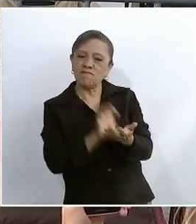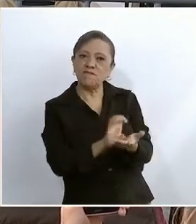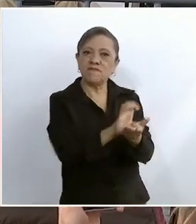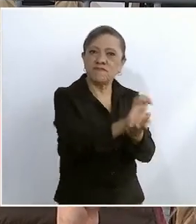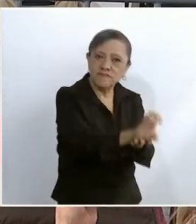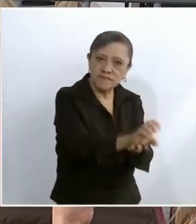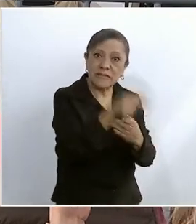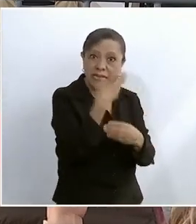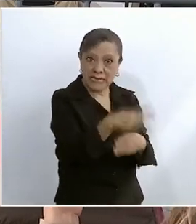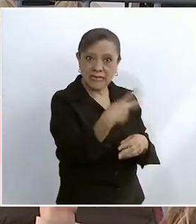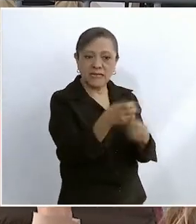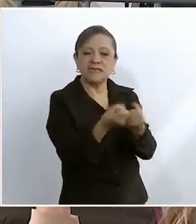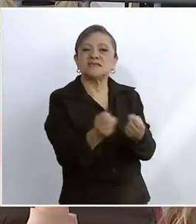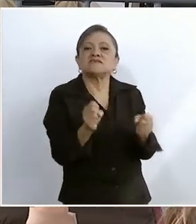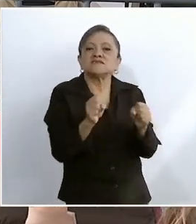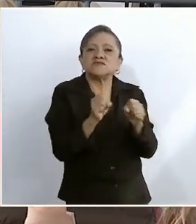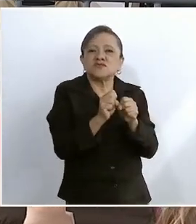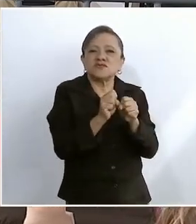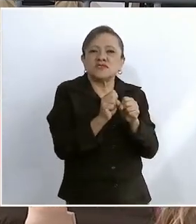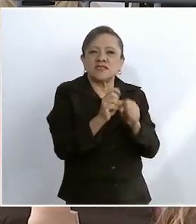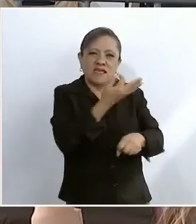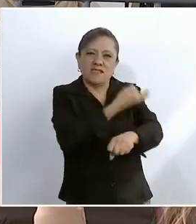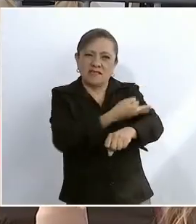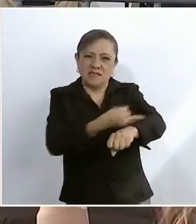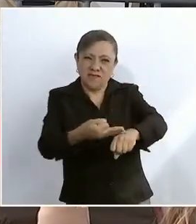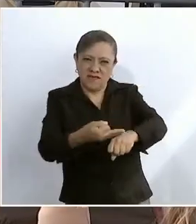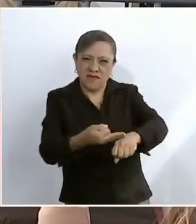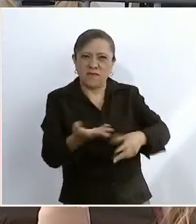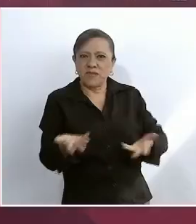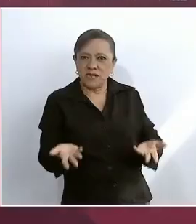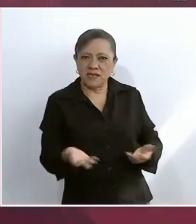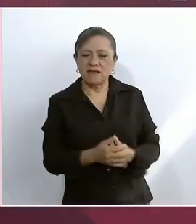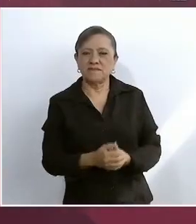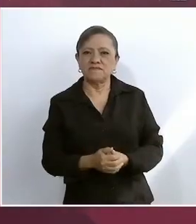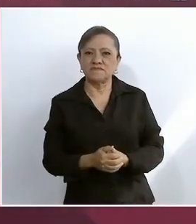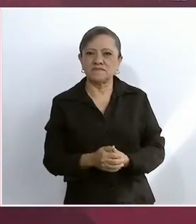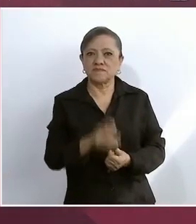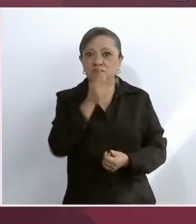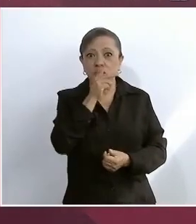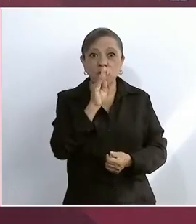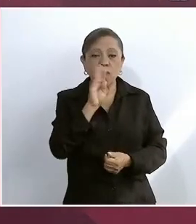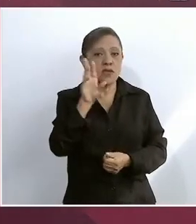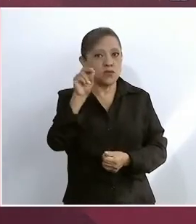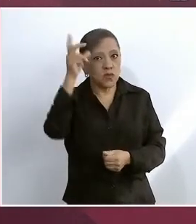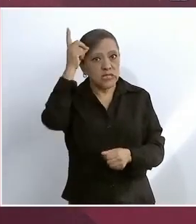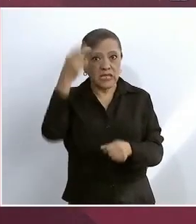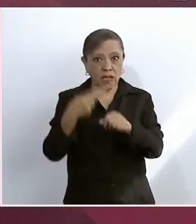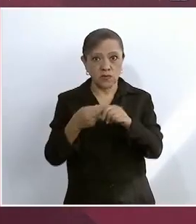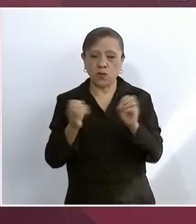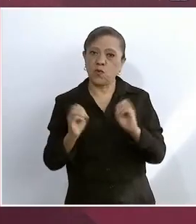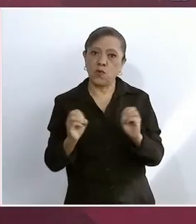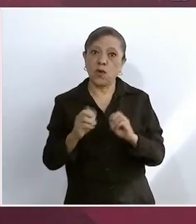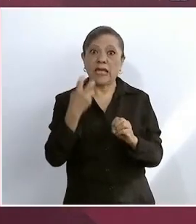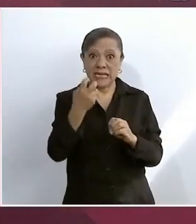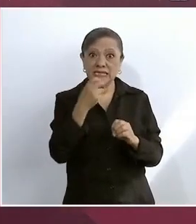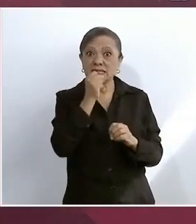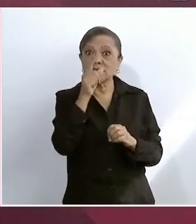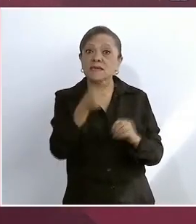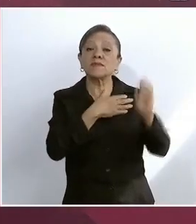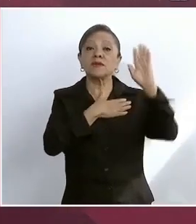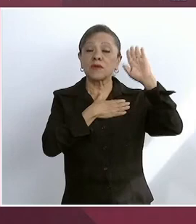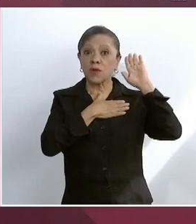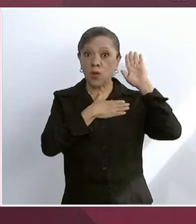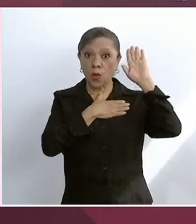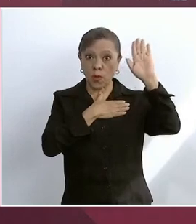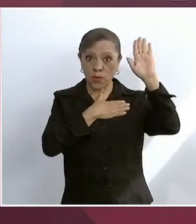las sociedades de madres, de padres, de familia y es un compromiso también el que